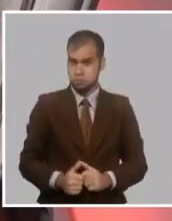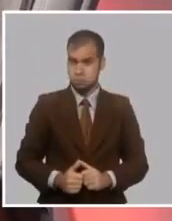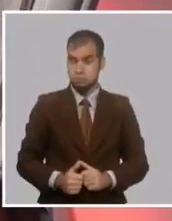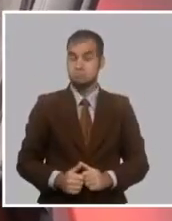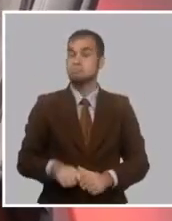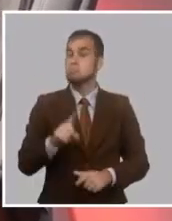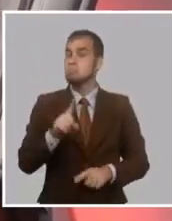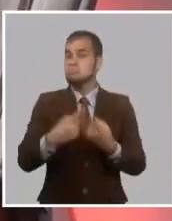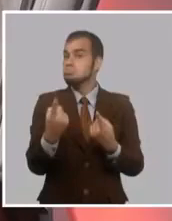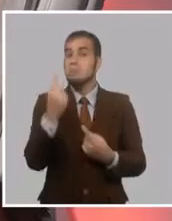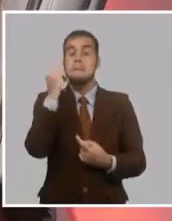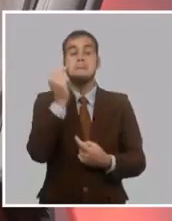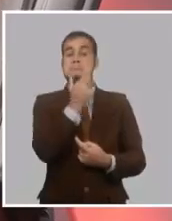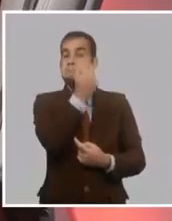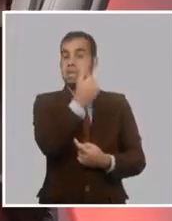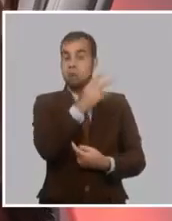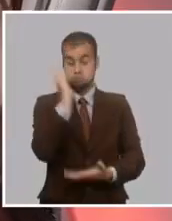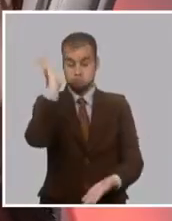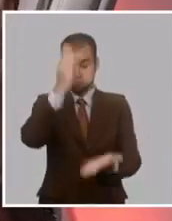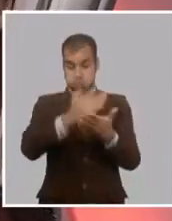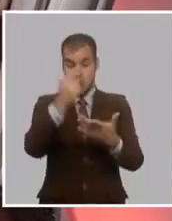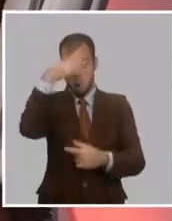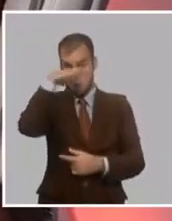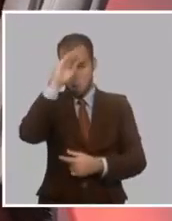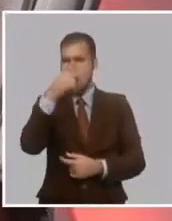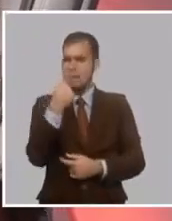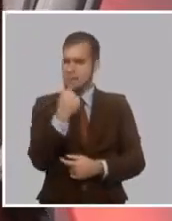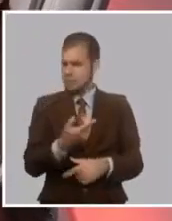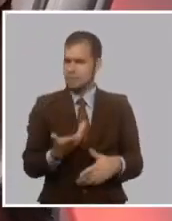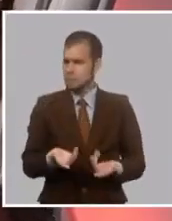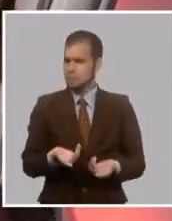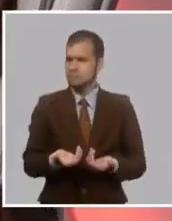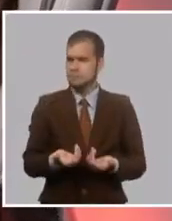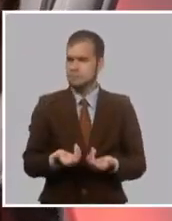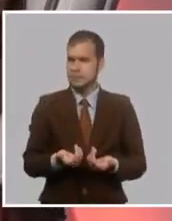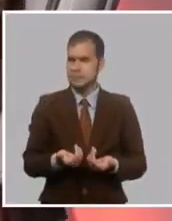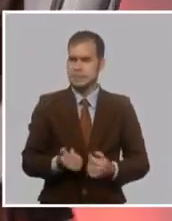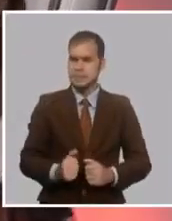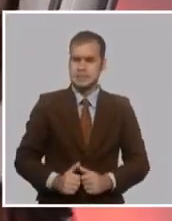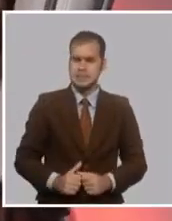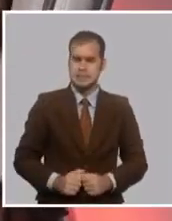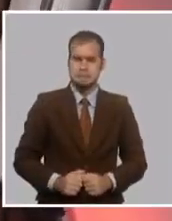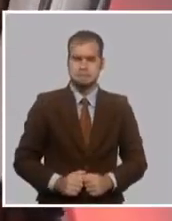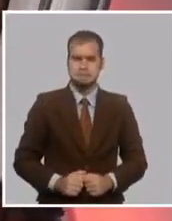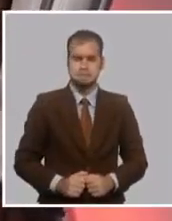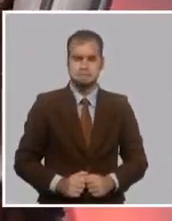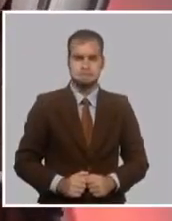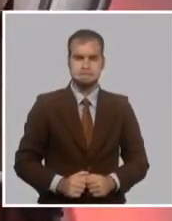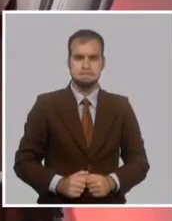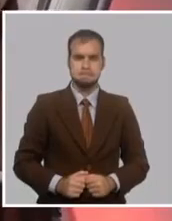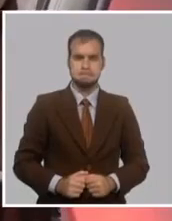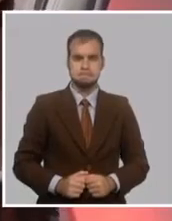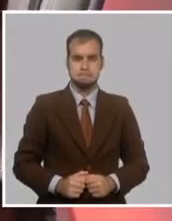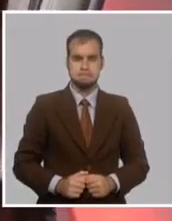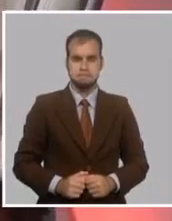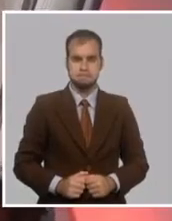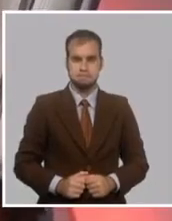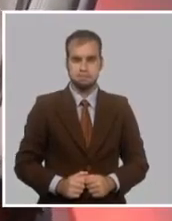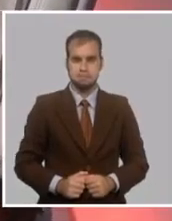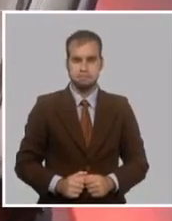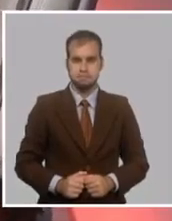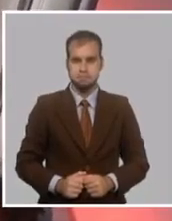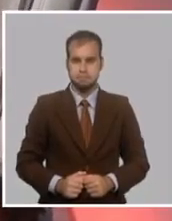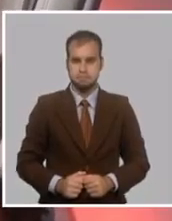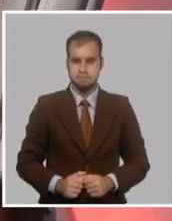libro en la moleta. Yo tengo la experiencia de que había un día, en algún encontro ahí aparece, ese